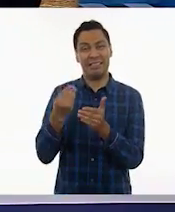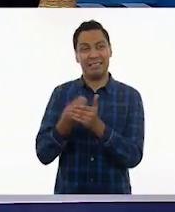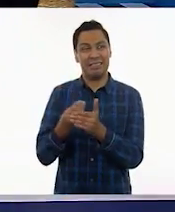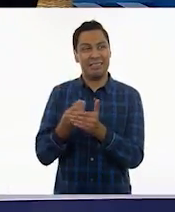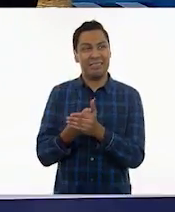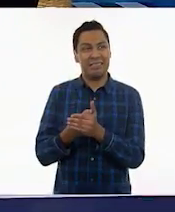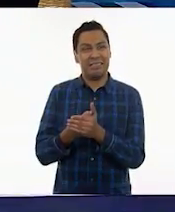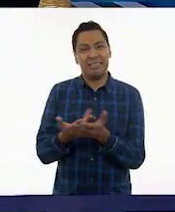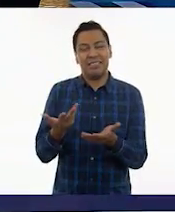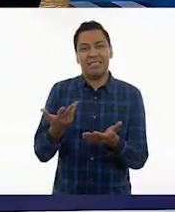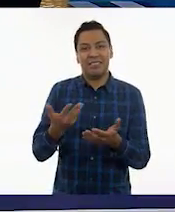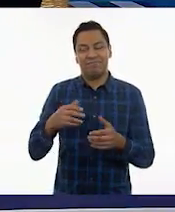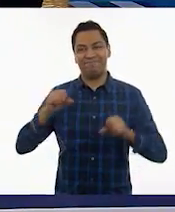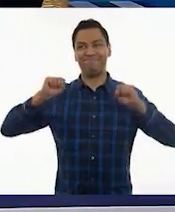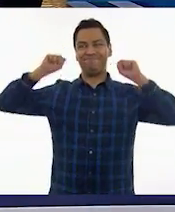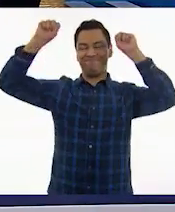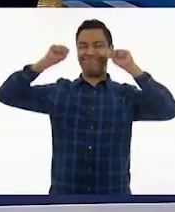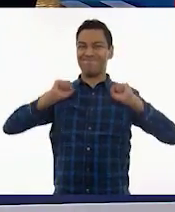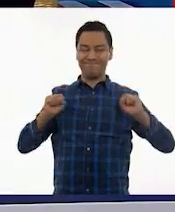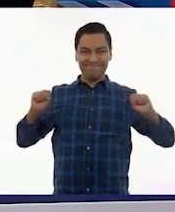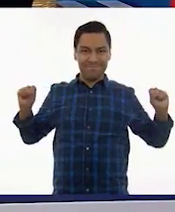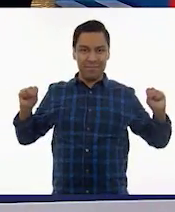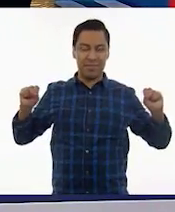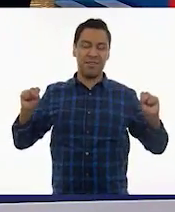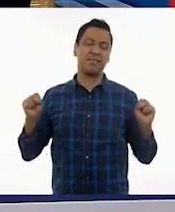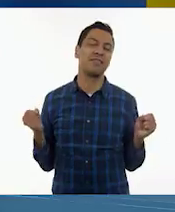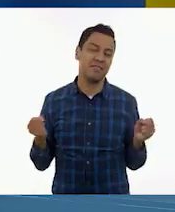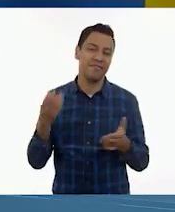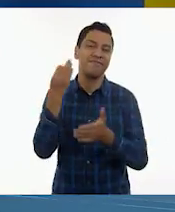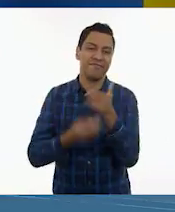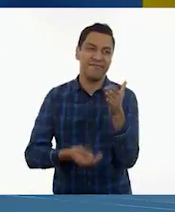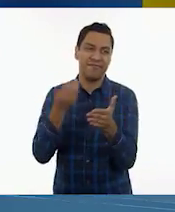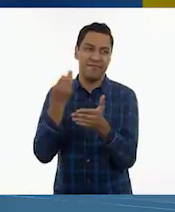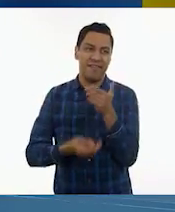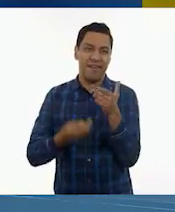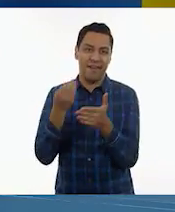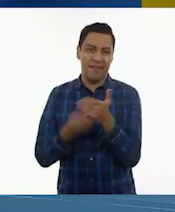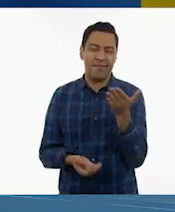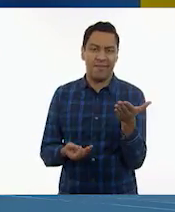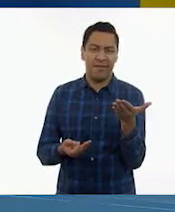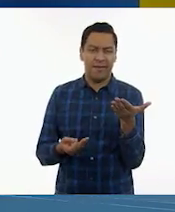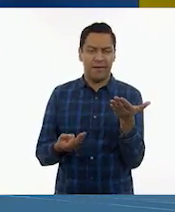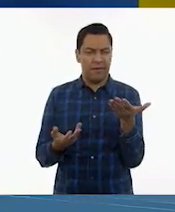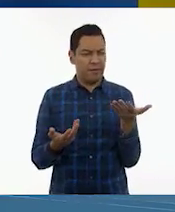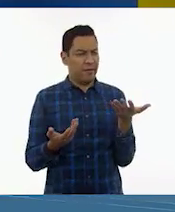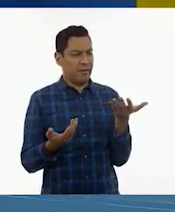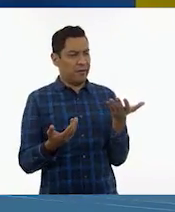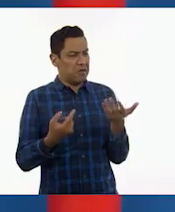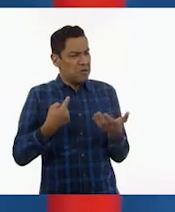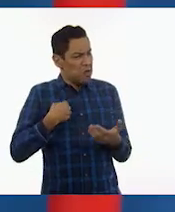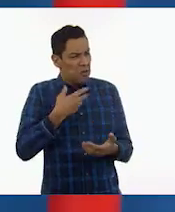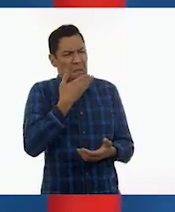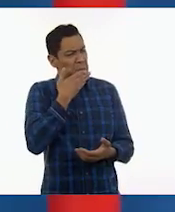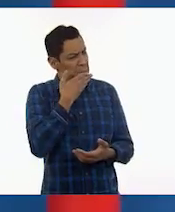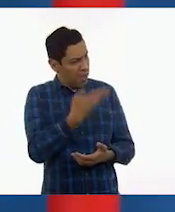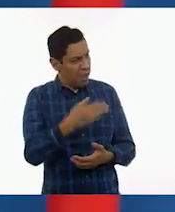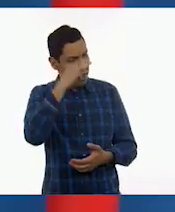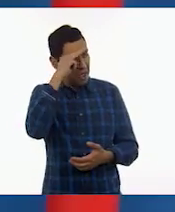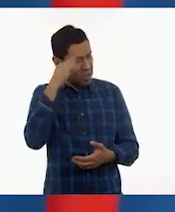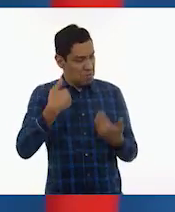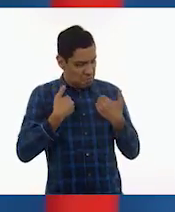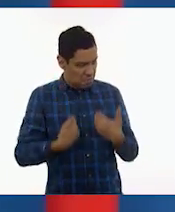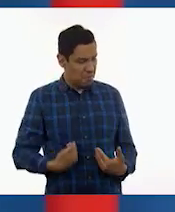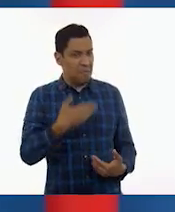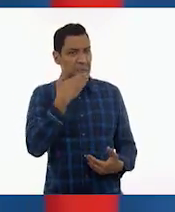no calentó bien. No calenté bien. Pero queremos decirles a todos que fue ficción. Sí, estoy bien, estoy perfecta, no me pasó nada ese día.